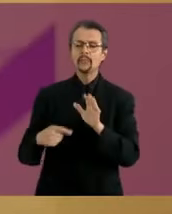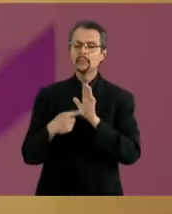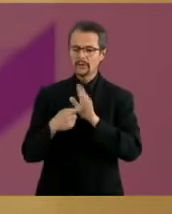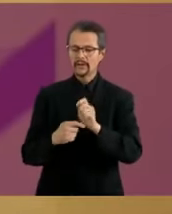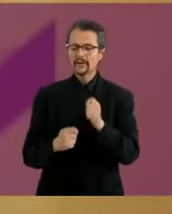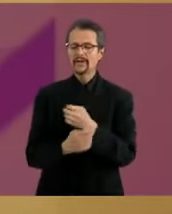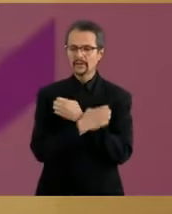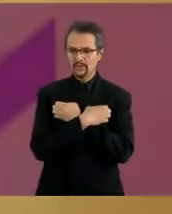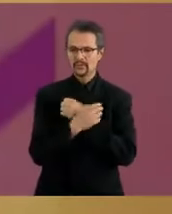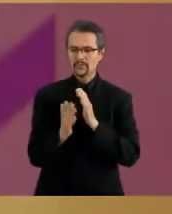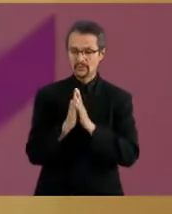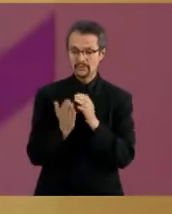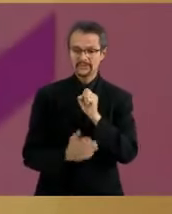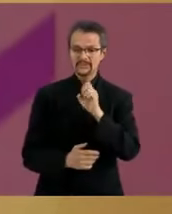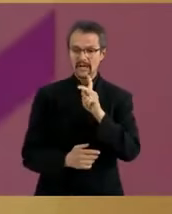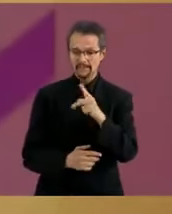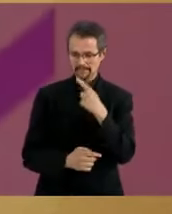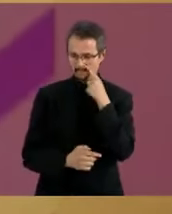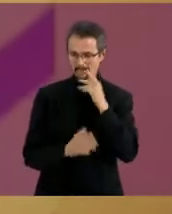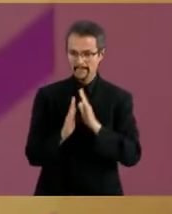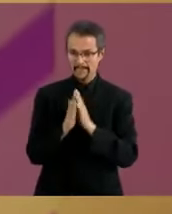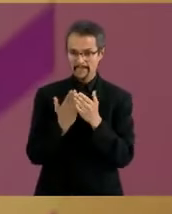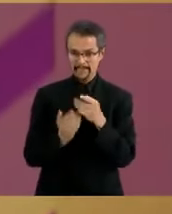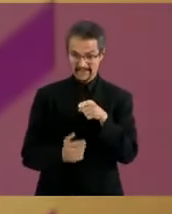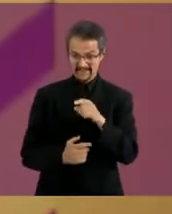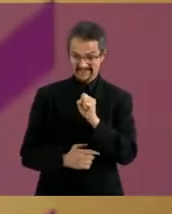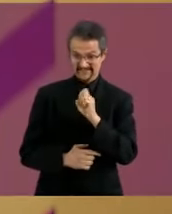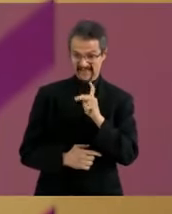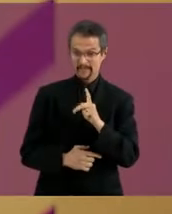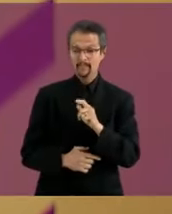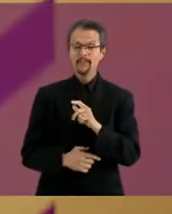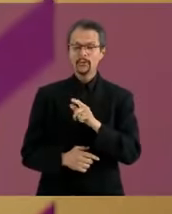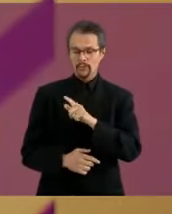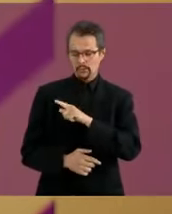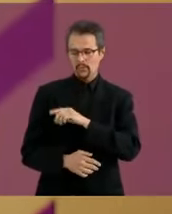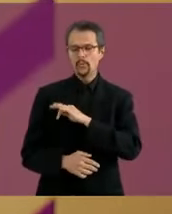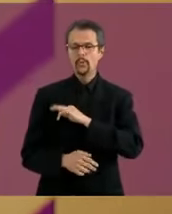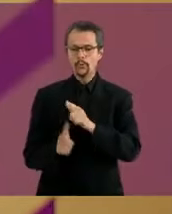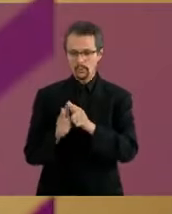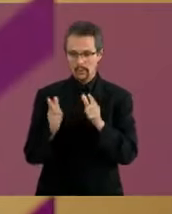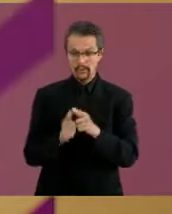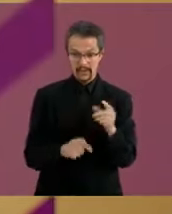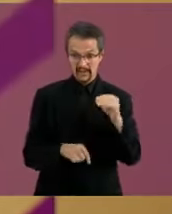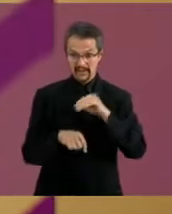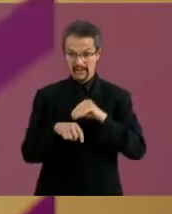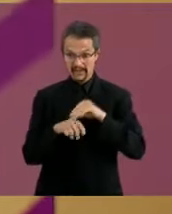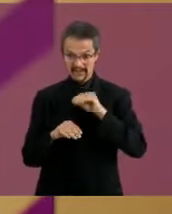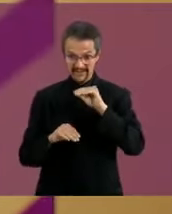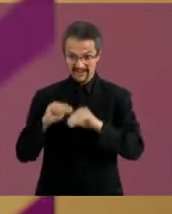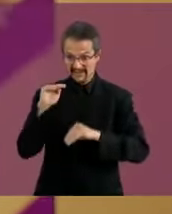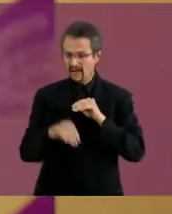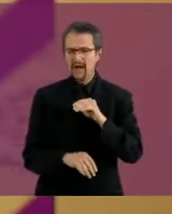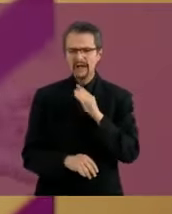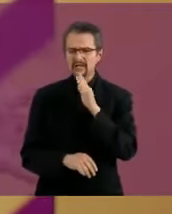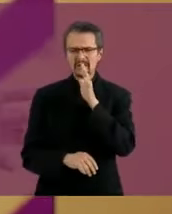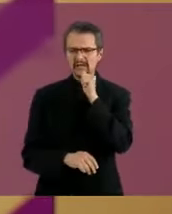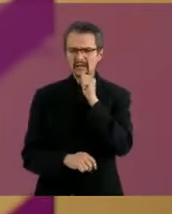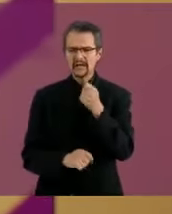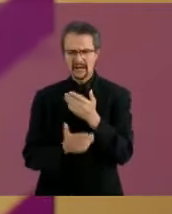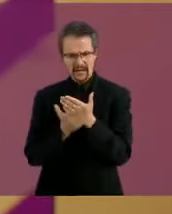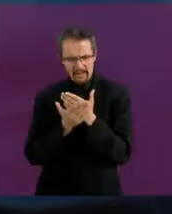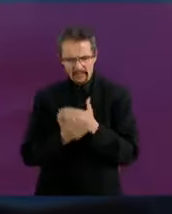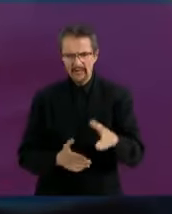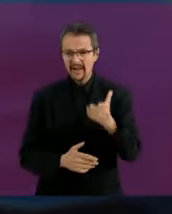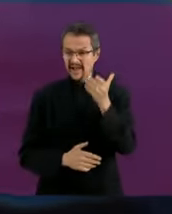libros de texto no deben de ser adoctrinadores como son en la actualidad, con el actual gobierno, ni adoctrinadores como fueron en el pasado.